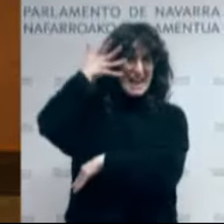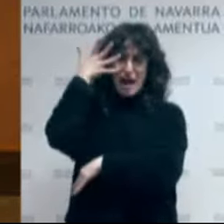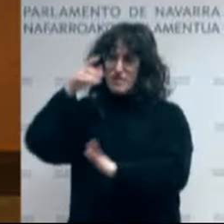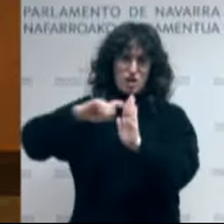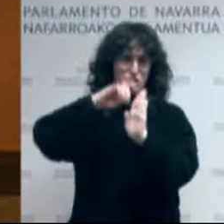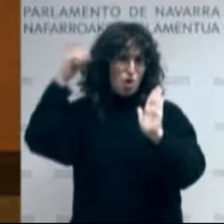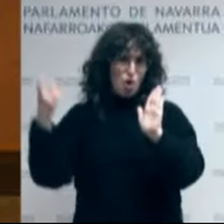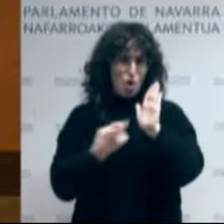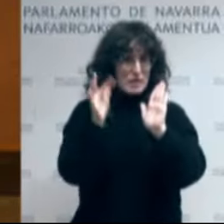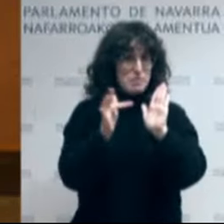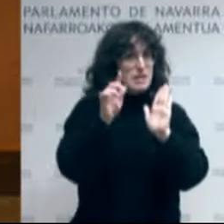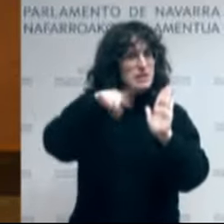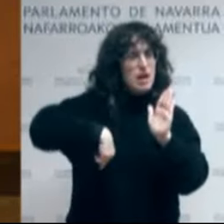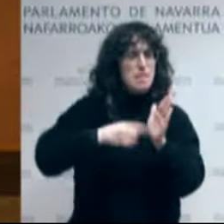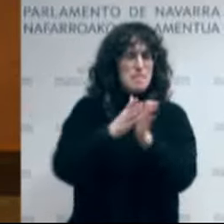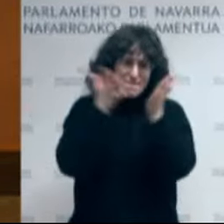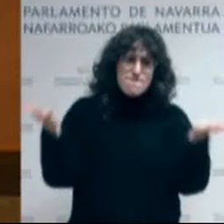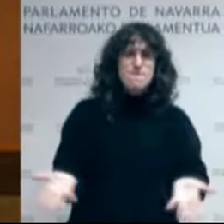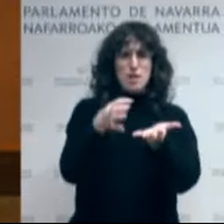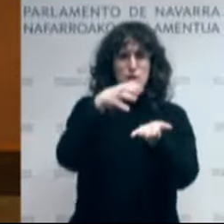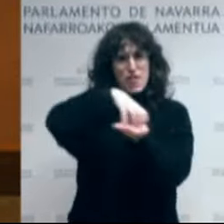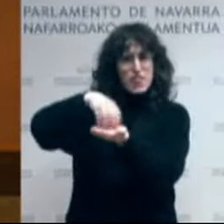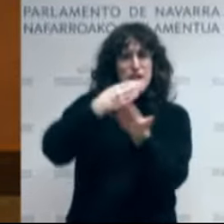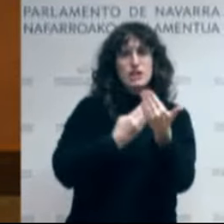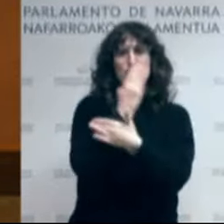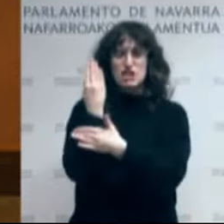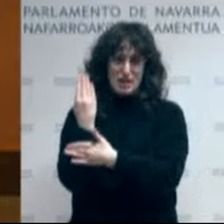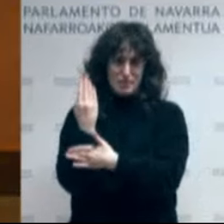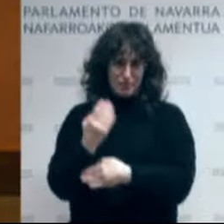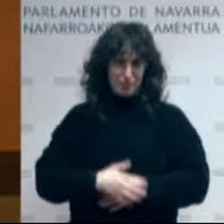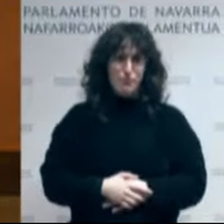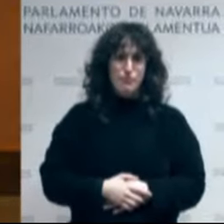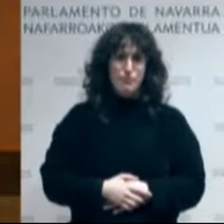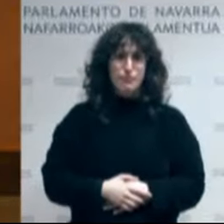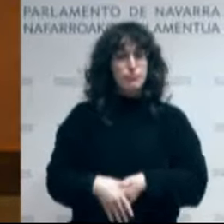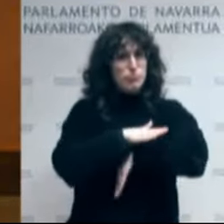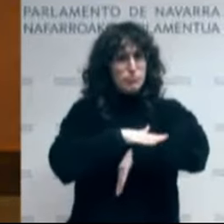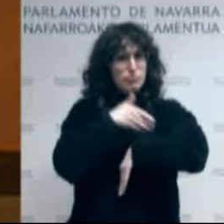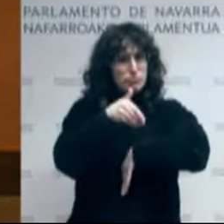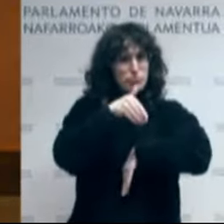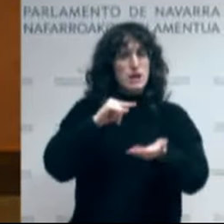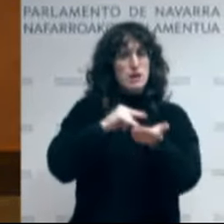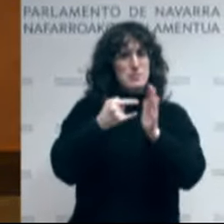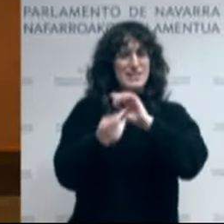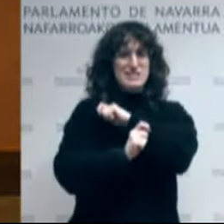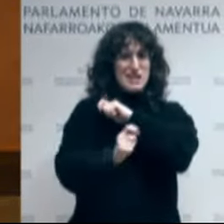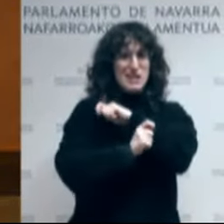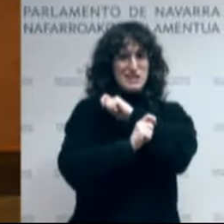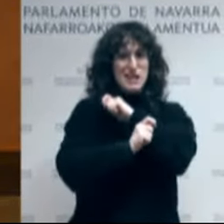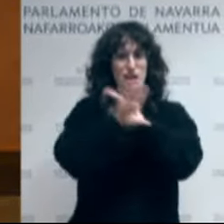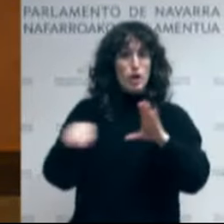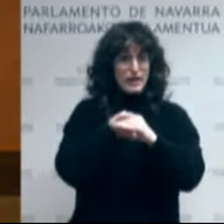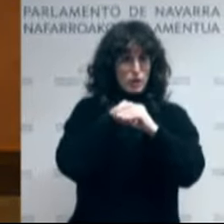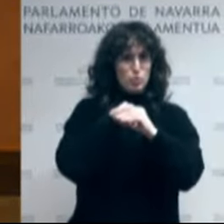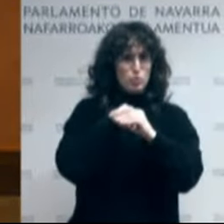potenciar los centros de día. Y el Gobierno elaborará un nuevo plan estratégico de inclusión que garantice